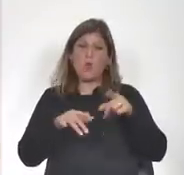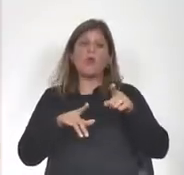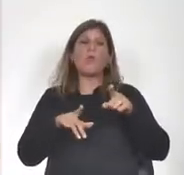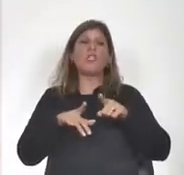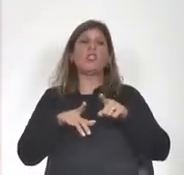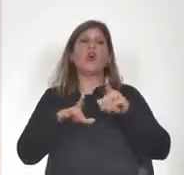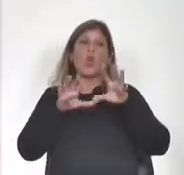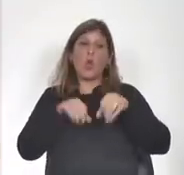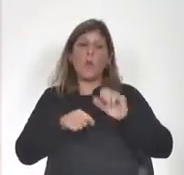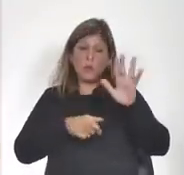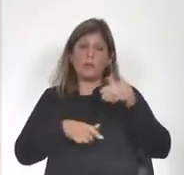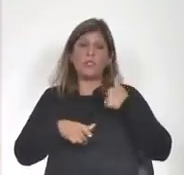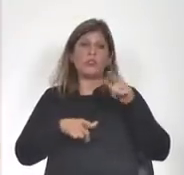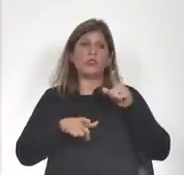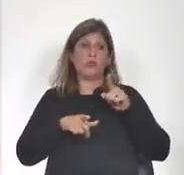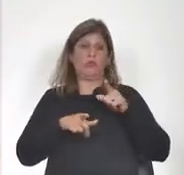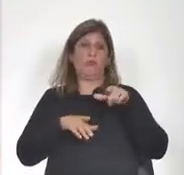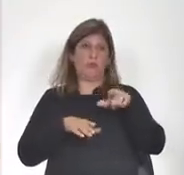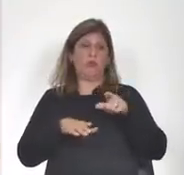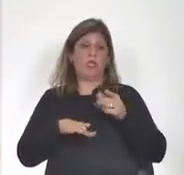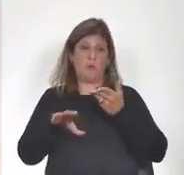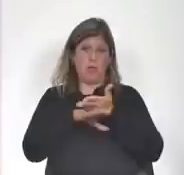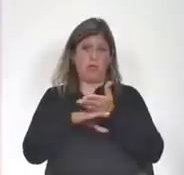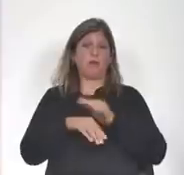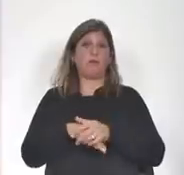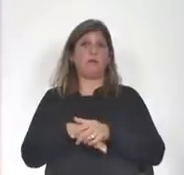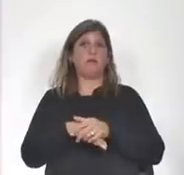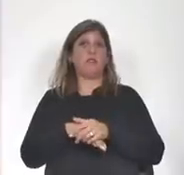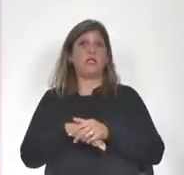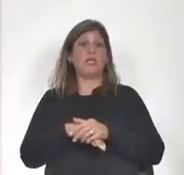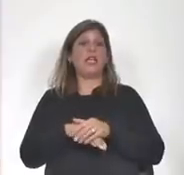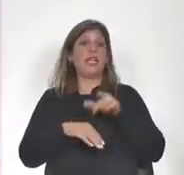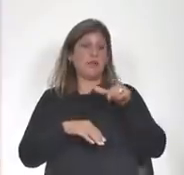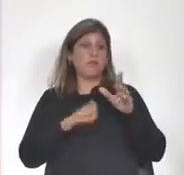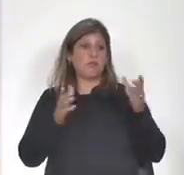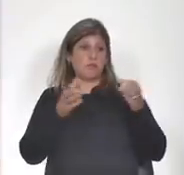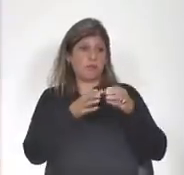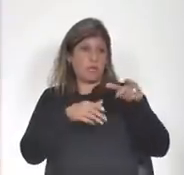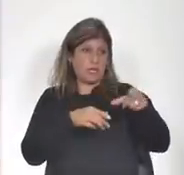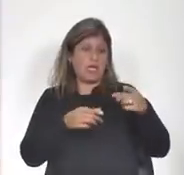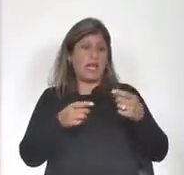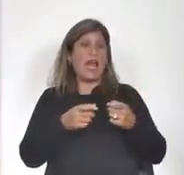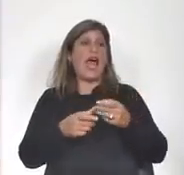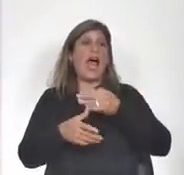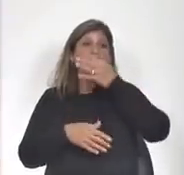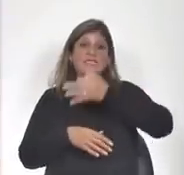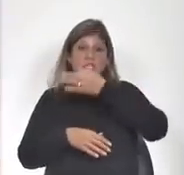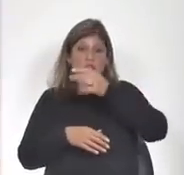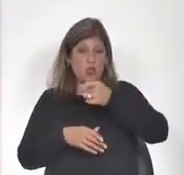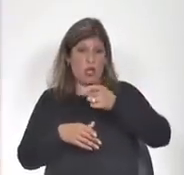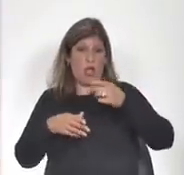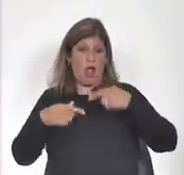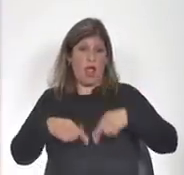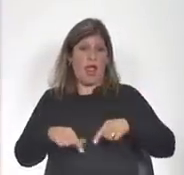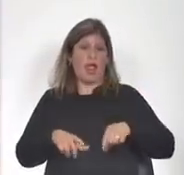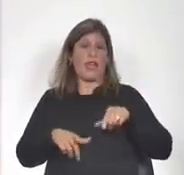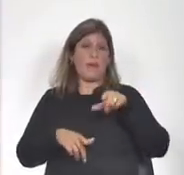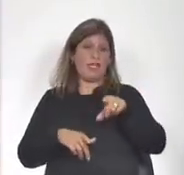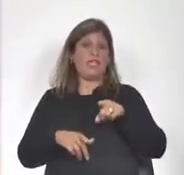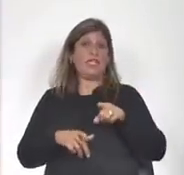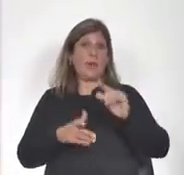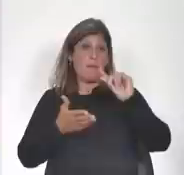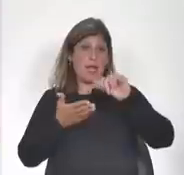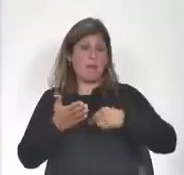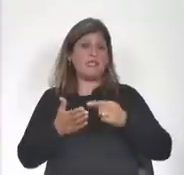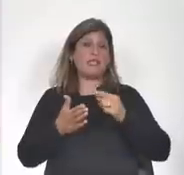asumidos por los beneficiarios es decir la COMAP asesora a la ministra para su firma